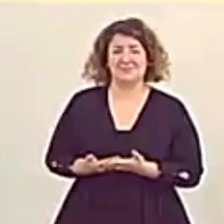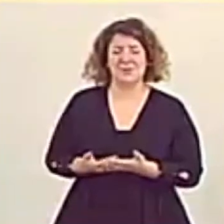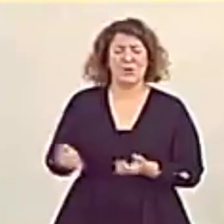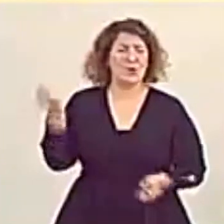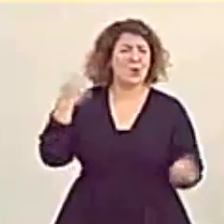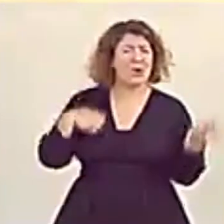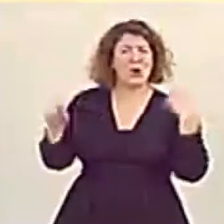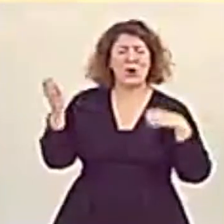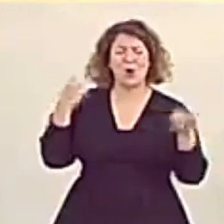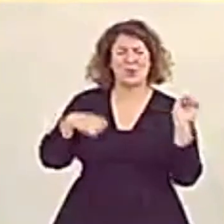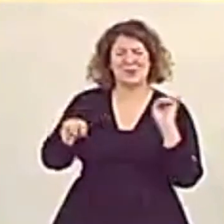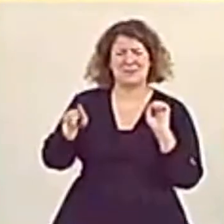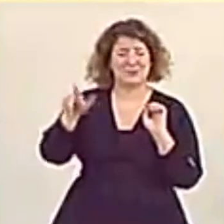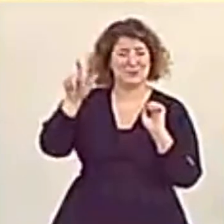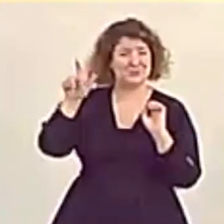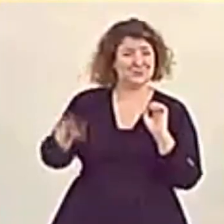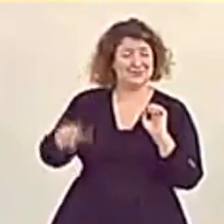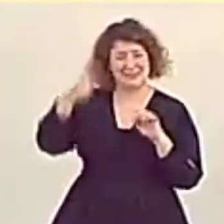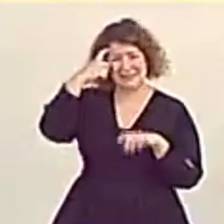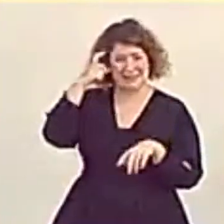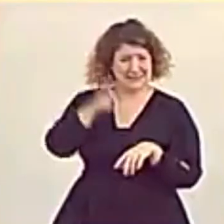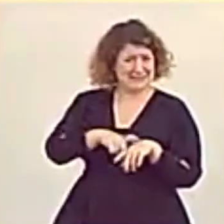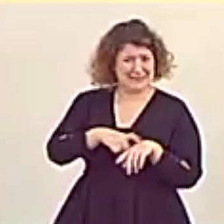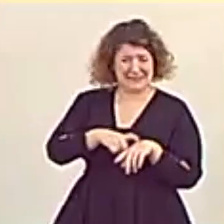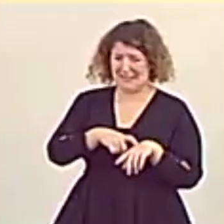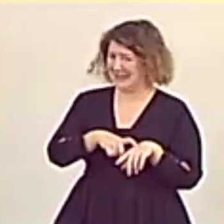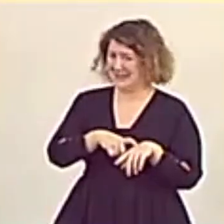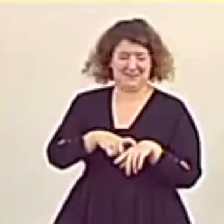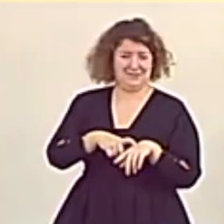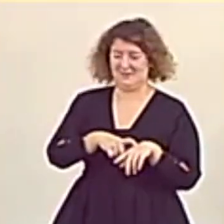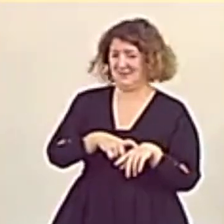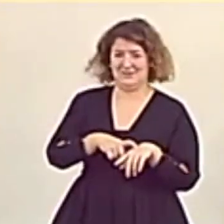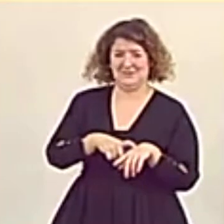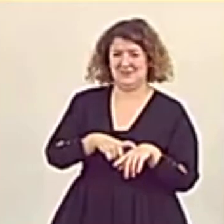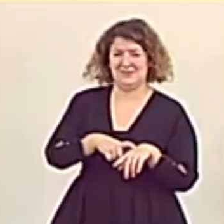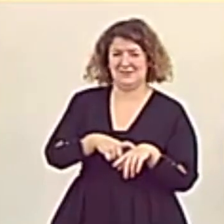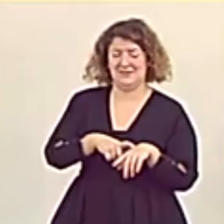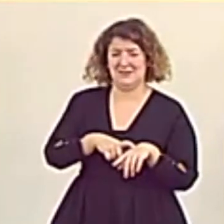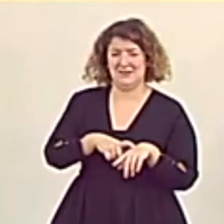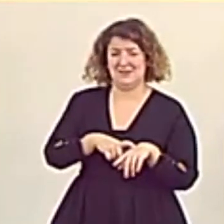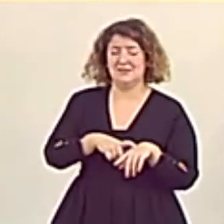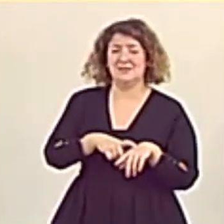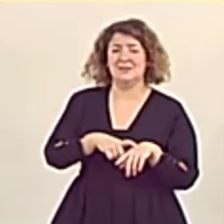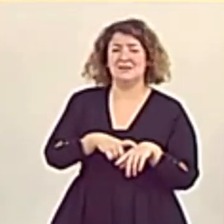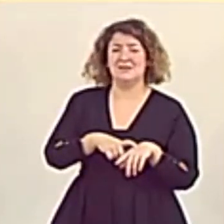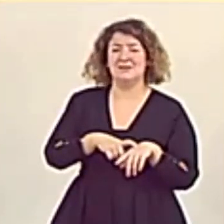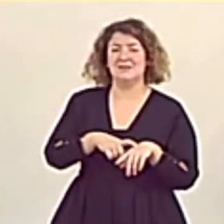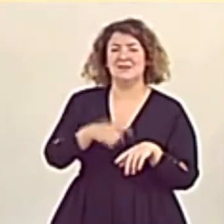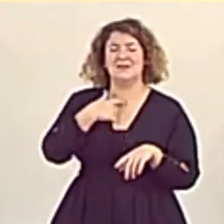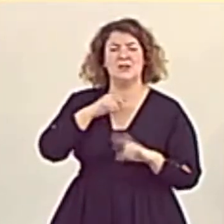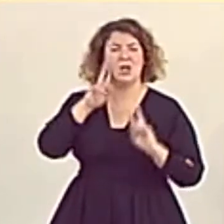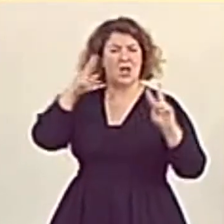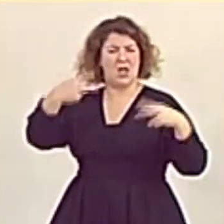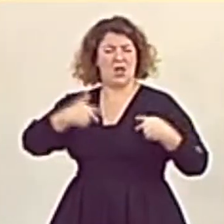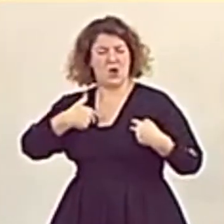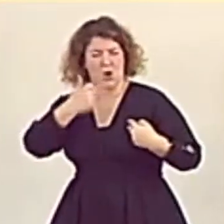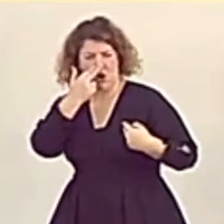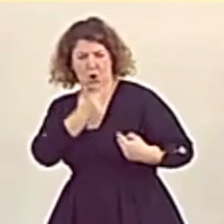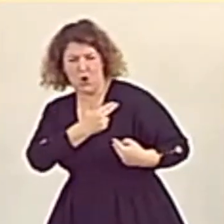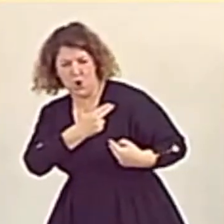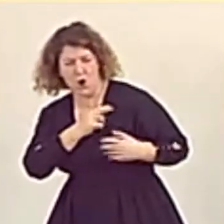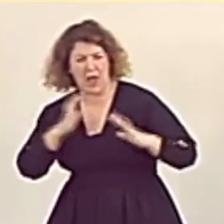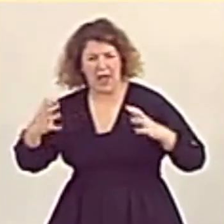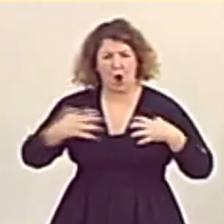un comportamiento psicológico que ha superado los hasta ahora conocidos límites de la egolatría, del